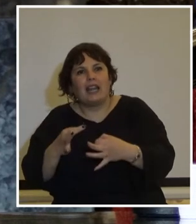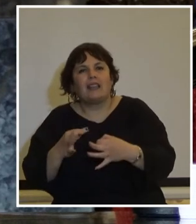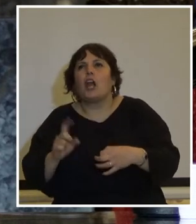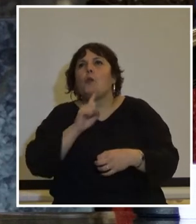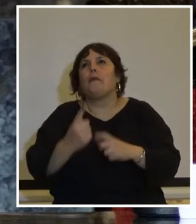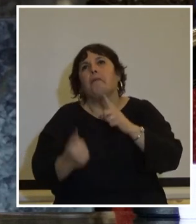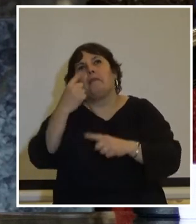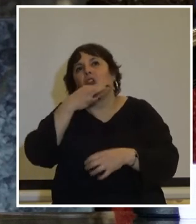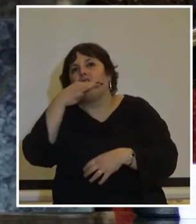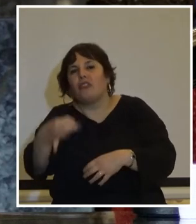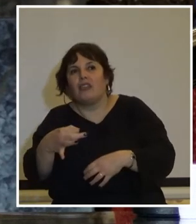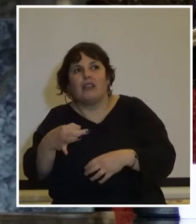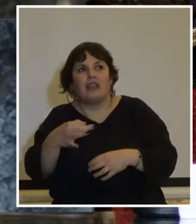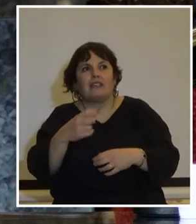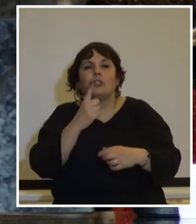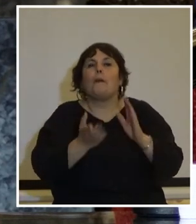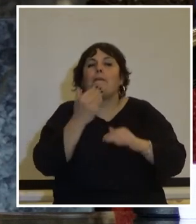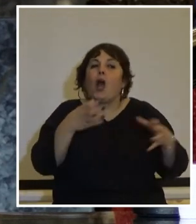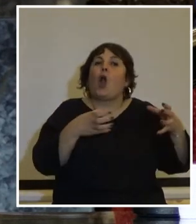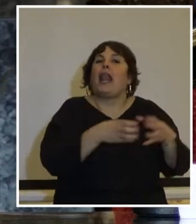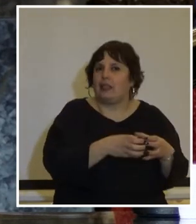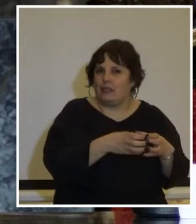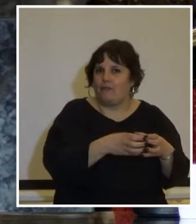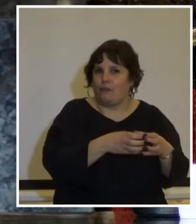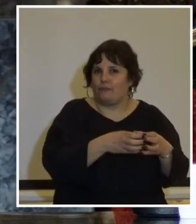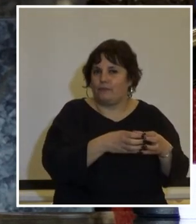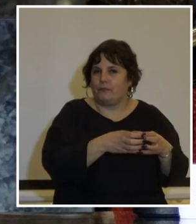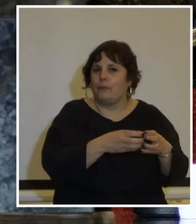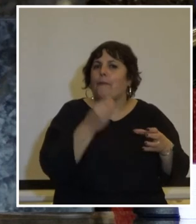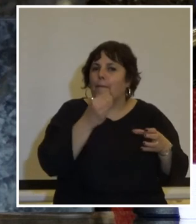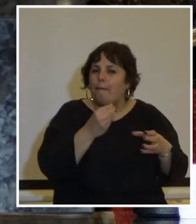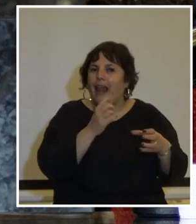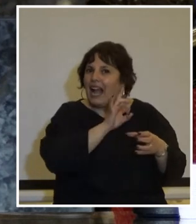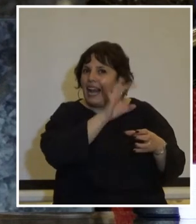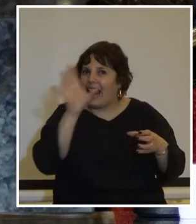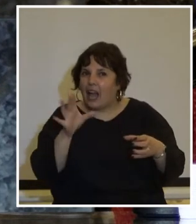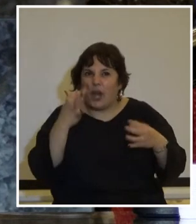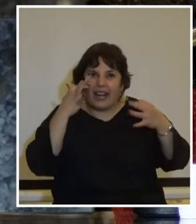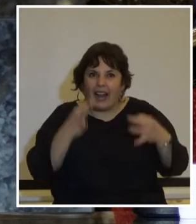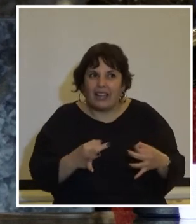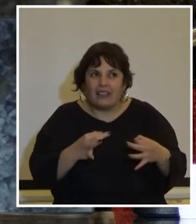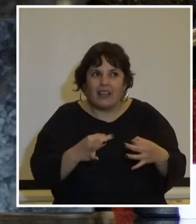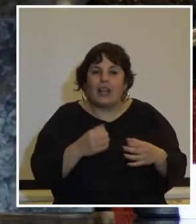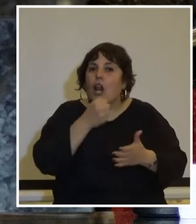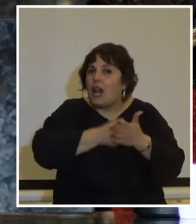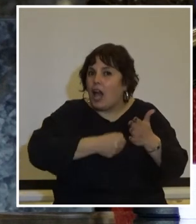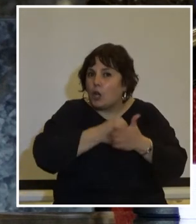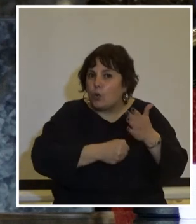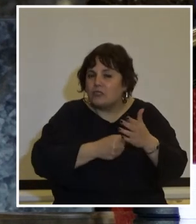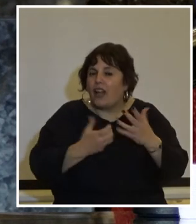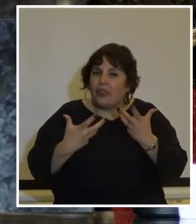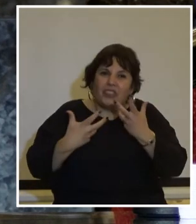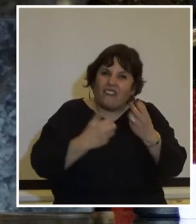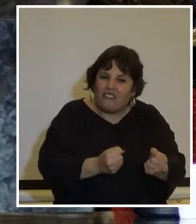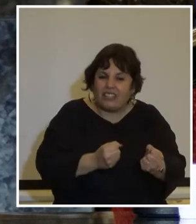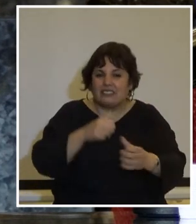lo primero que mencioné sino que hice referencia más que nada colectivos para dejar claro que en realidad la lucha por la defensa